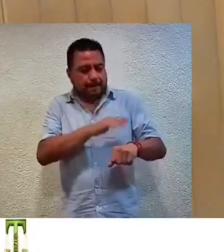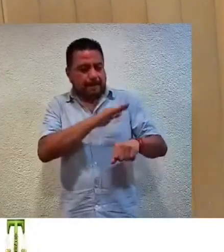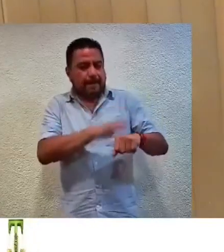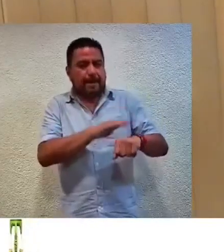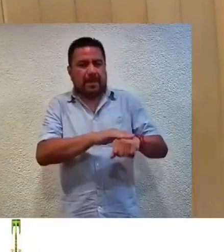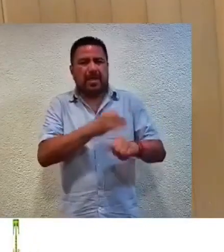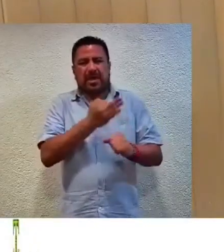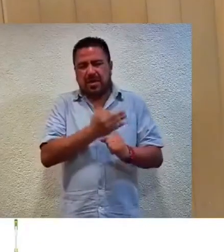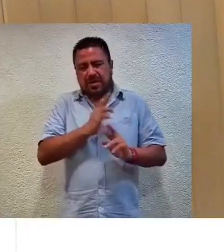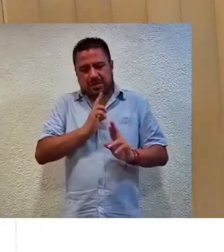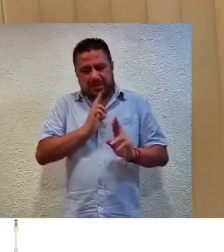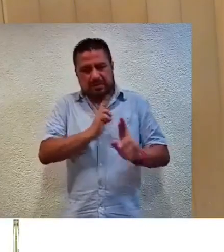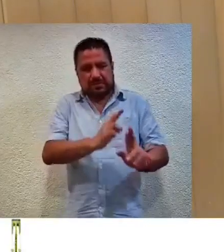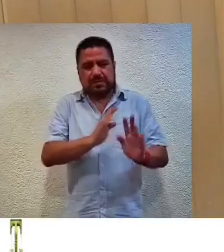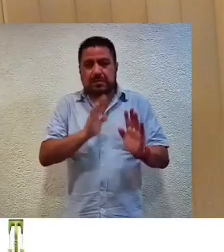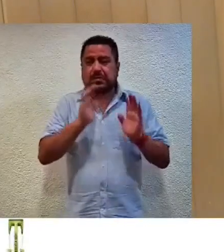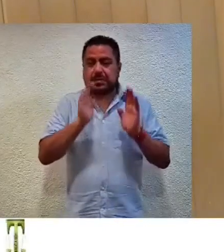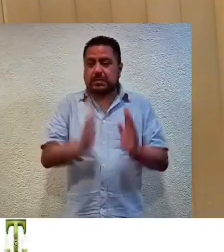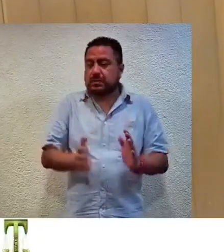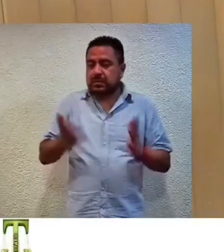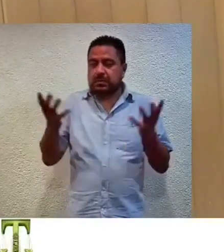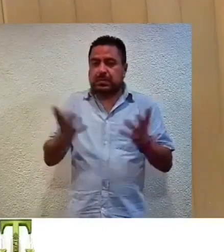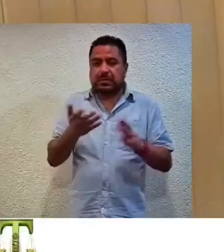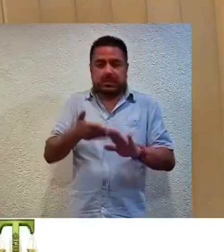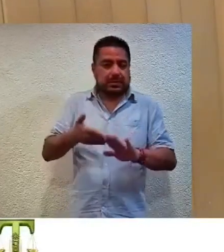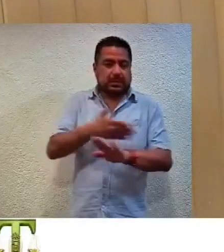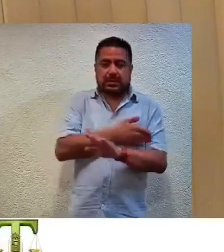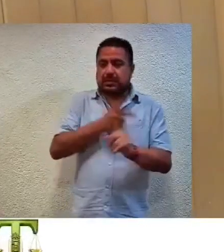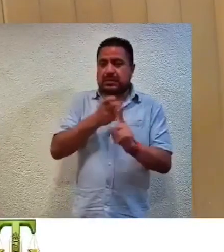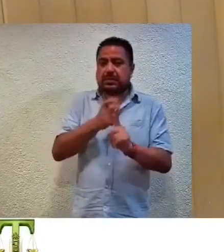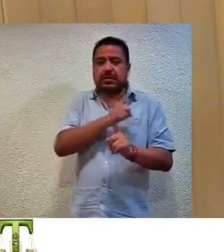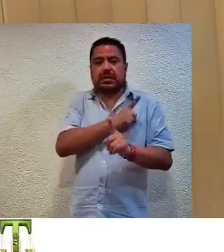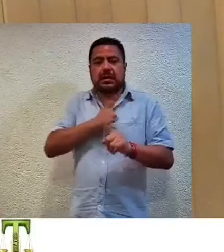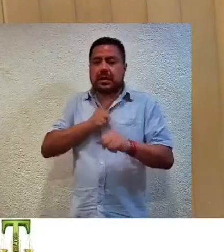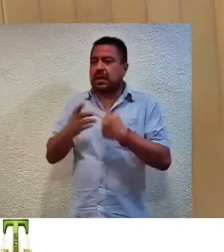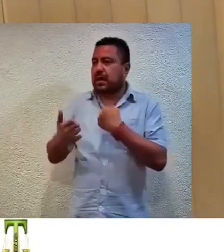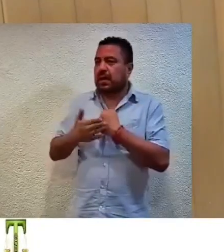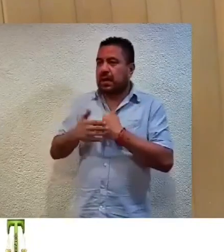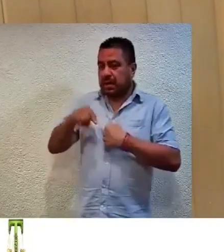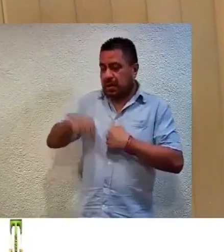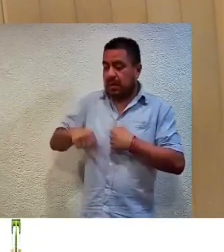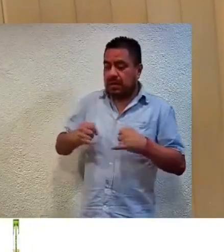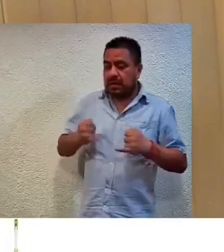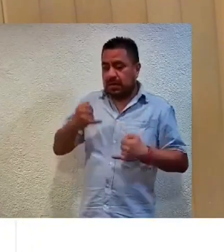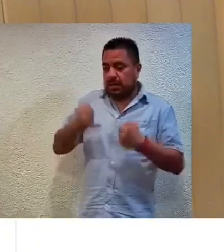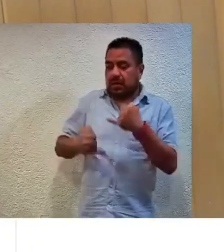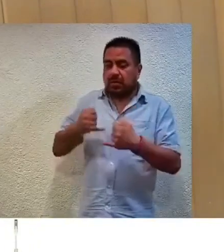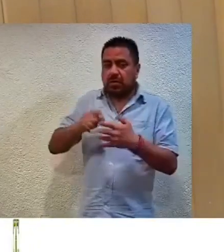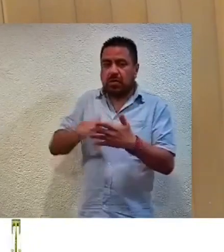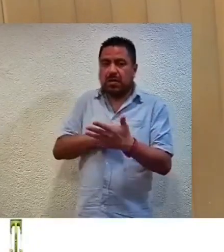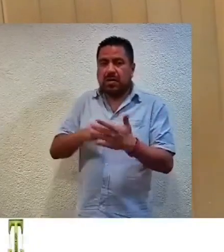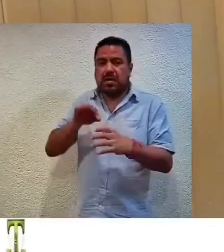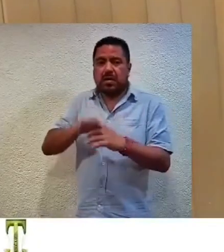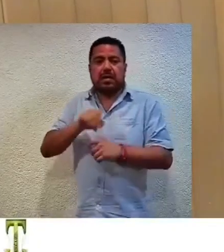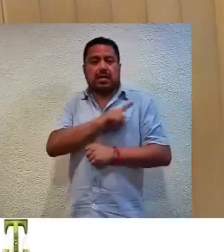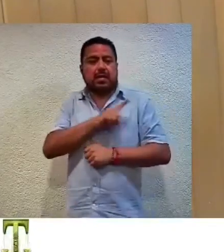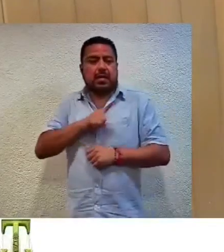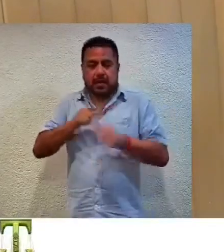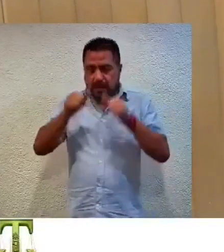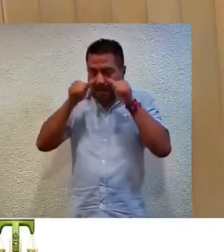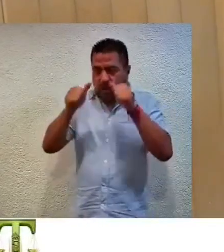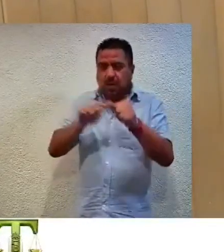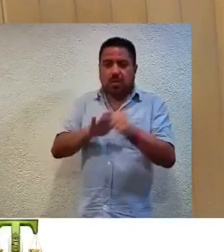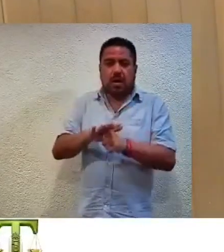presente resolución. Una vez realizado lo anterior, deberá informar a este tribunal sobre el cumplimiento dado en los siguientes